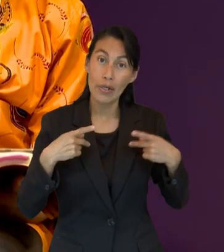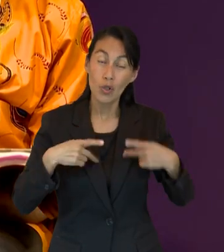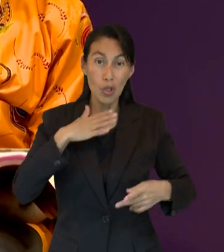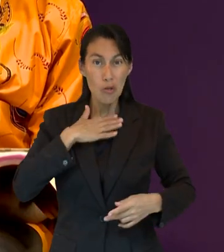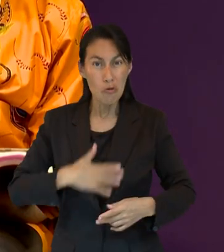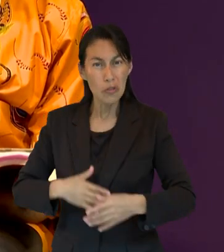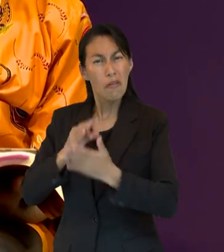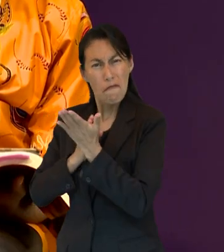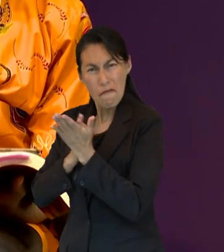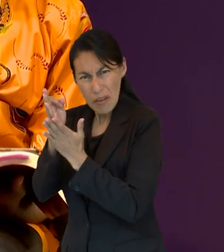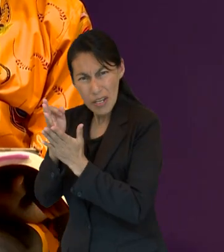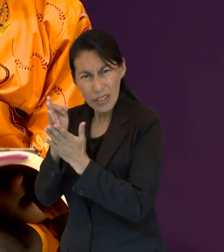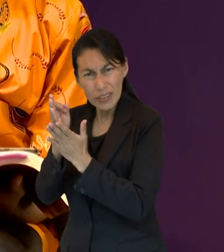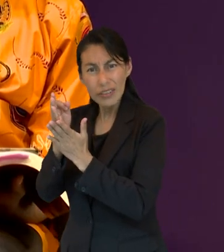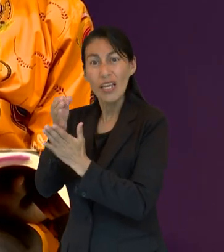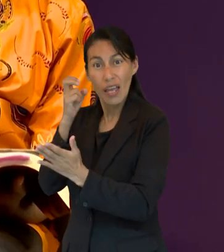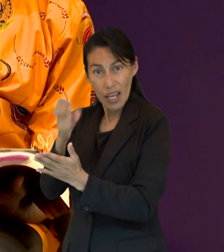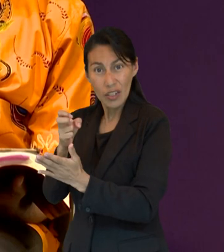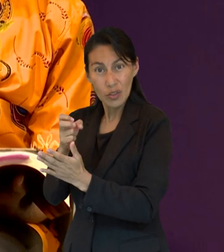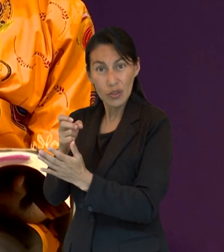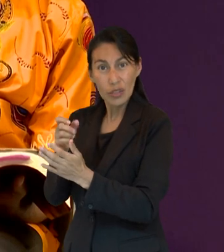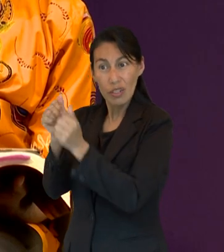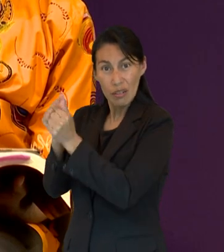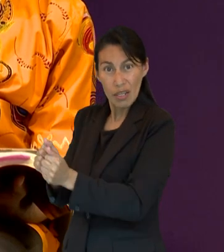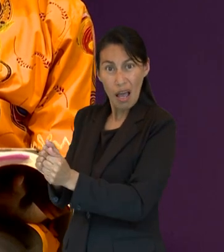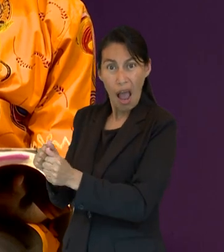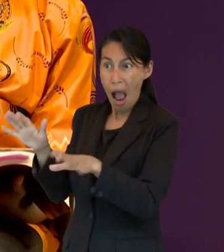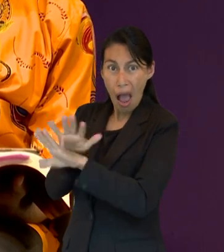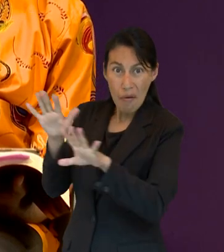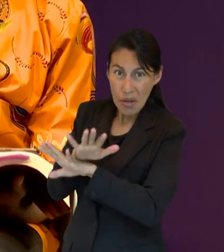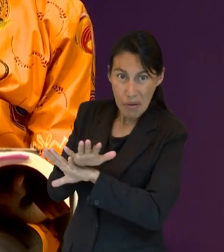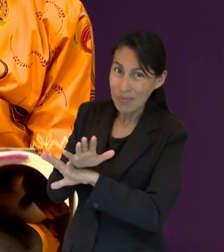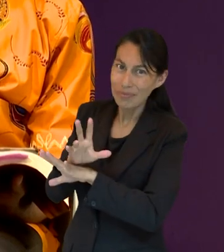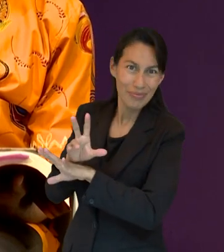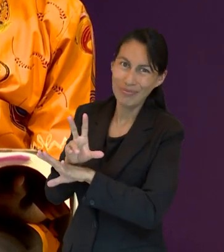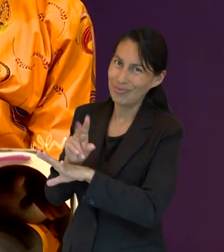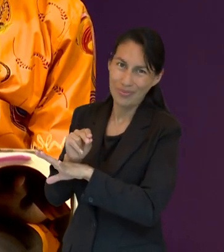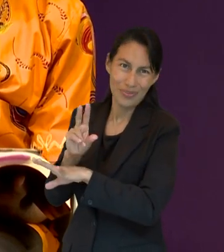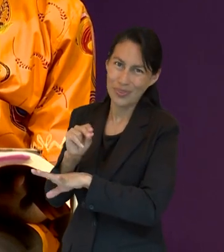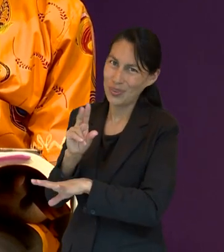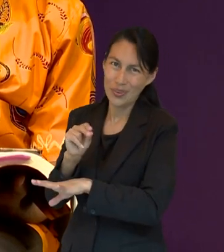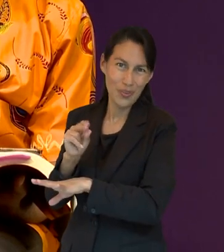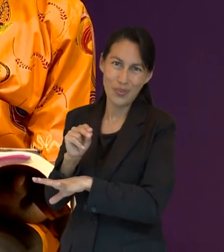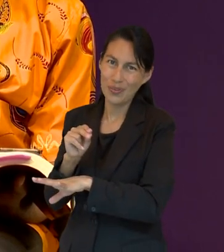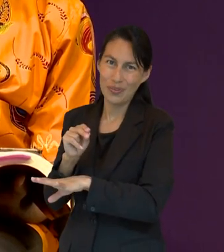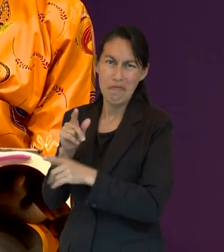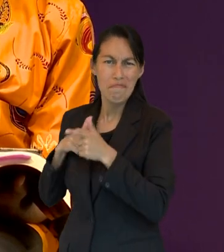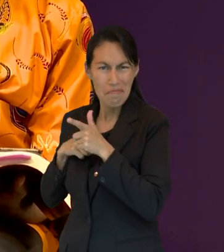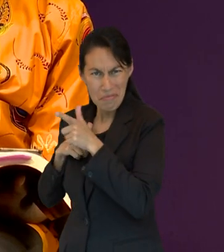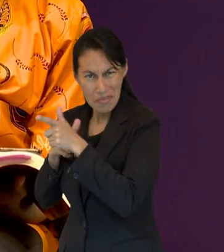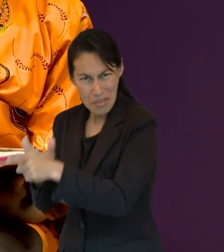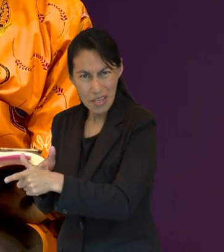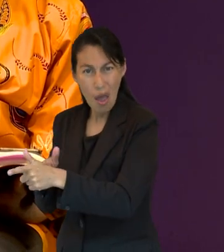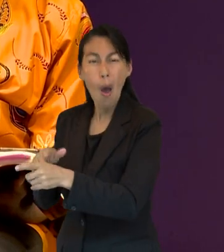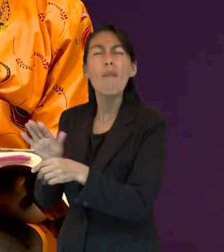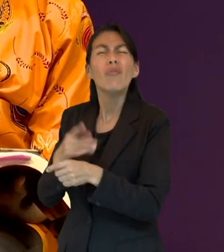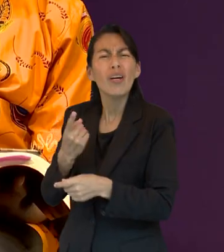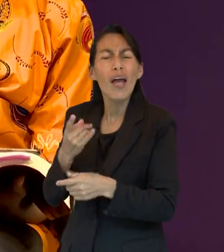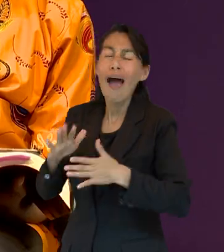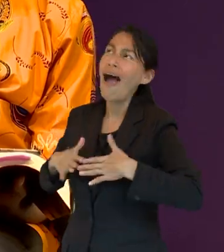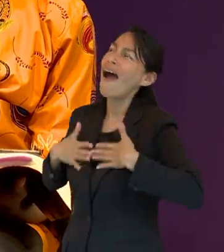justos. Los justos son incomovibles